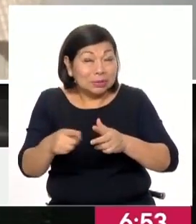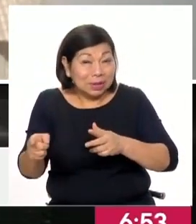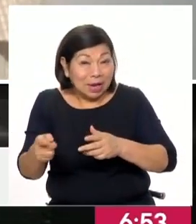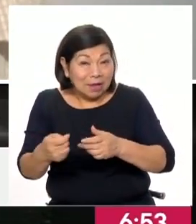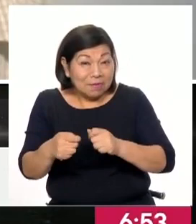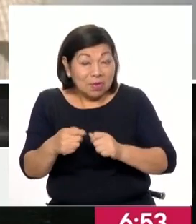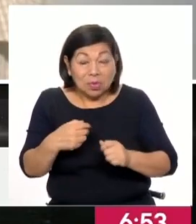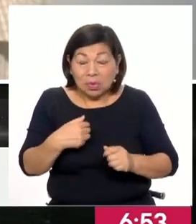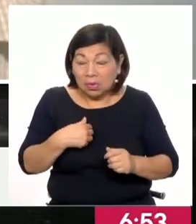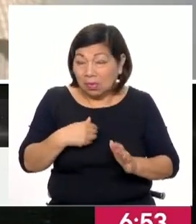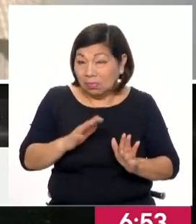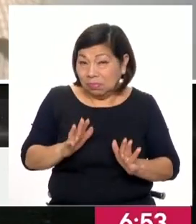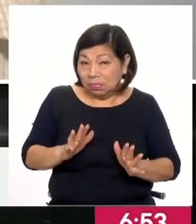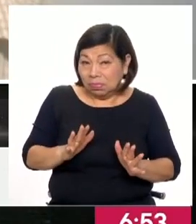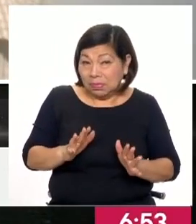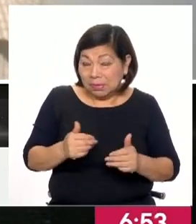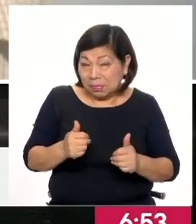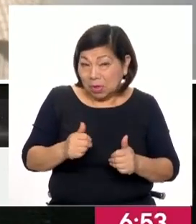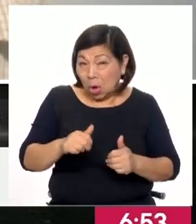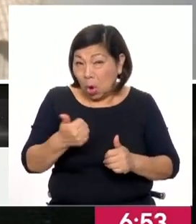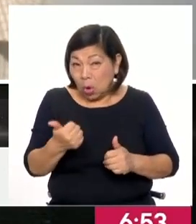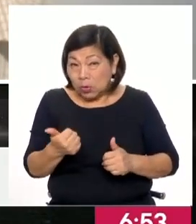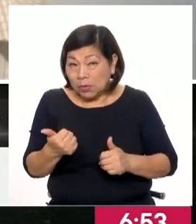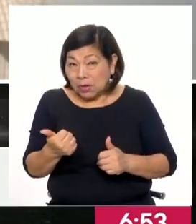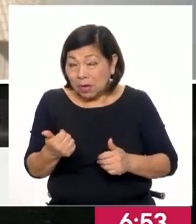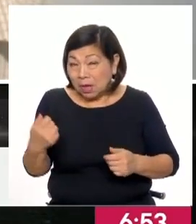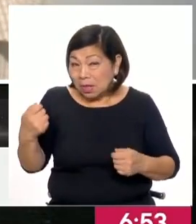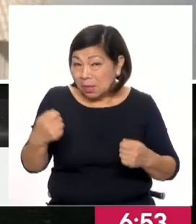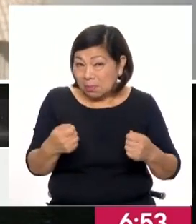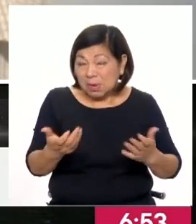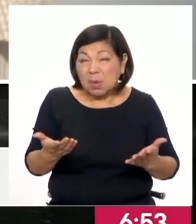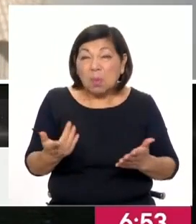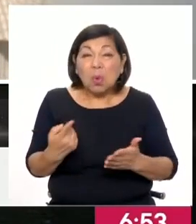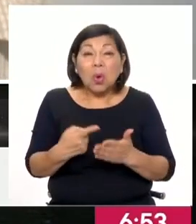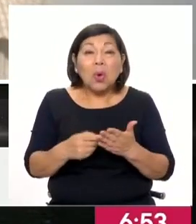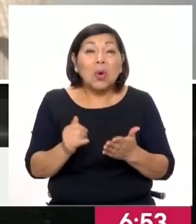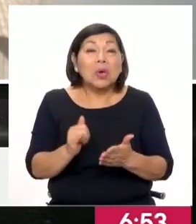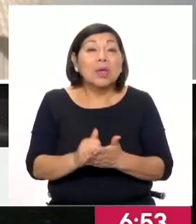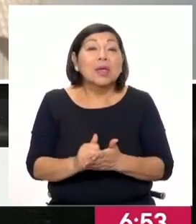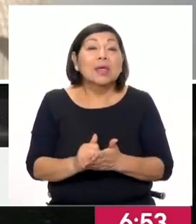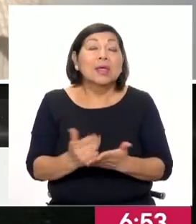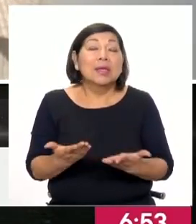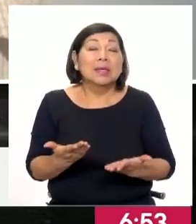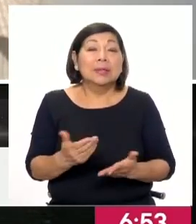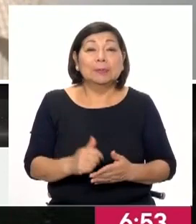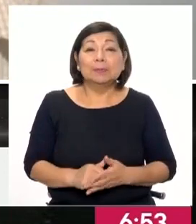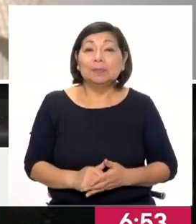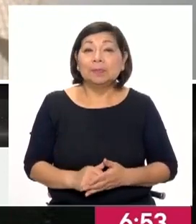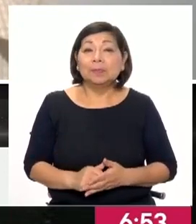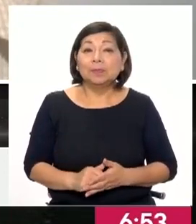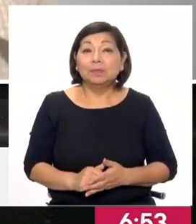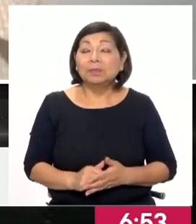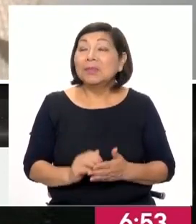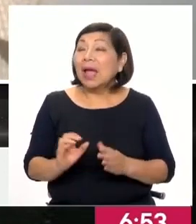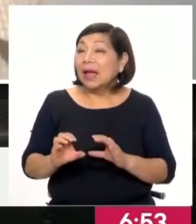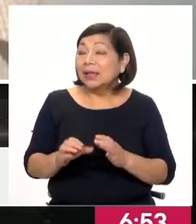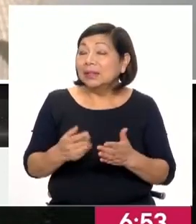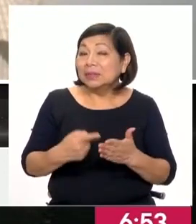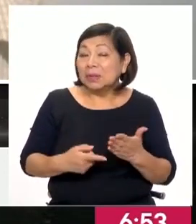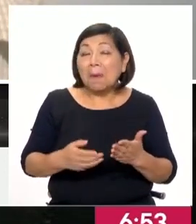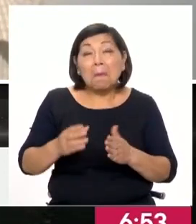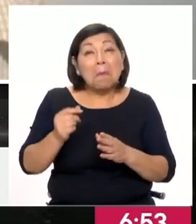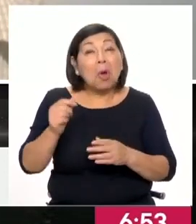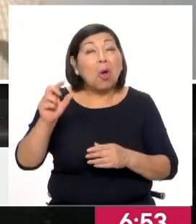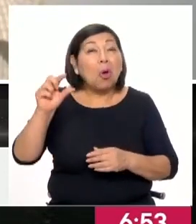me equivoco, empiezan a irse a otros países a inversión y por consecuencia hacen de que valga